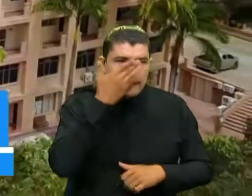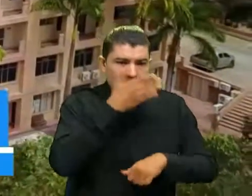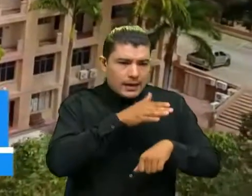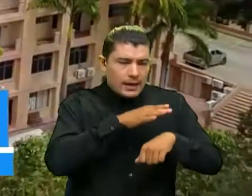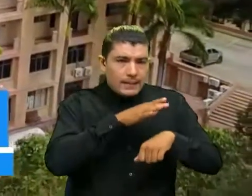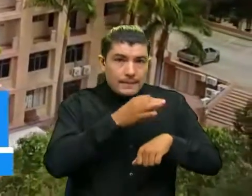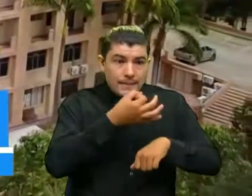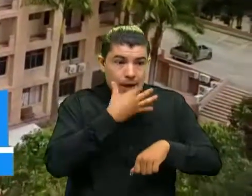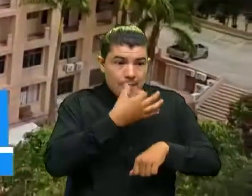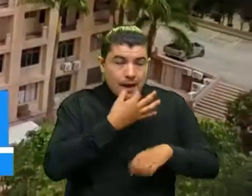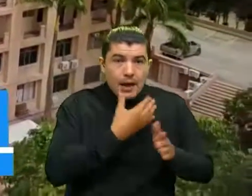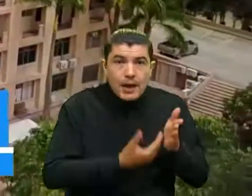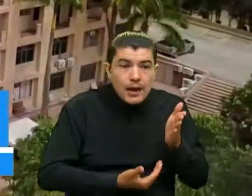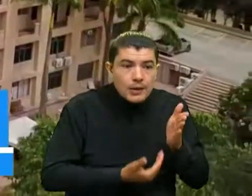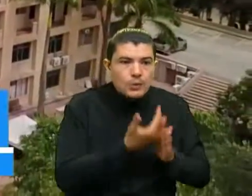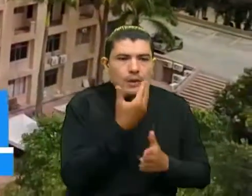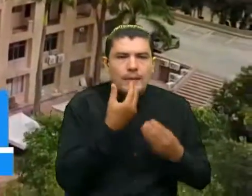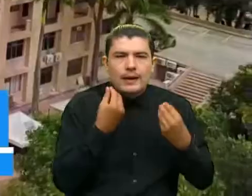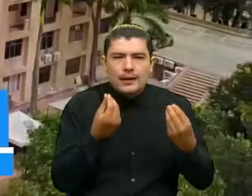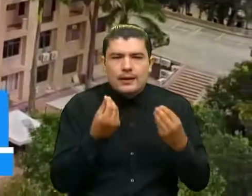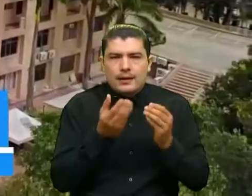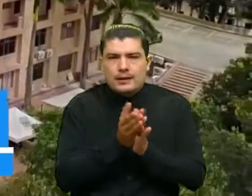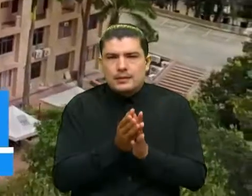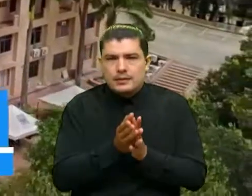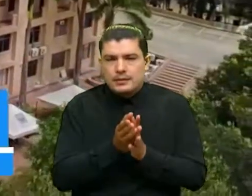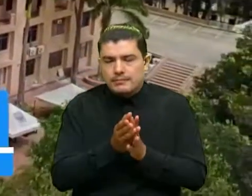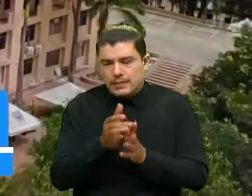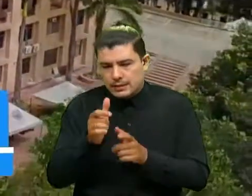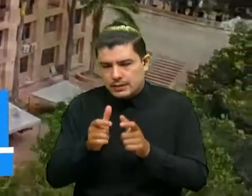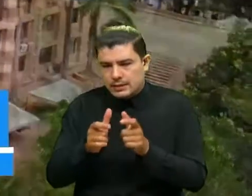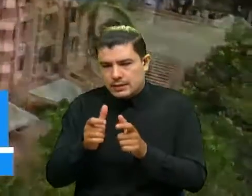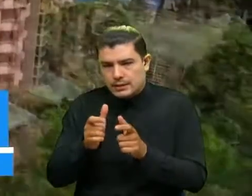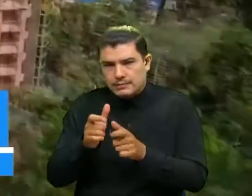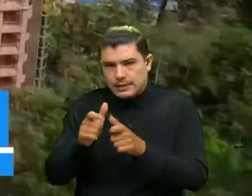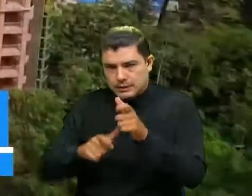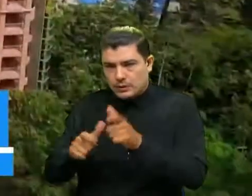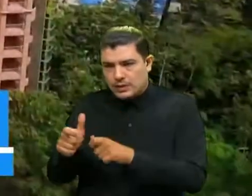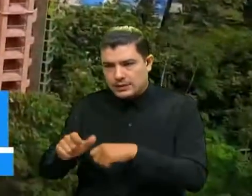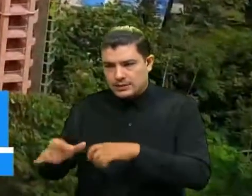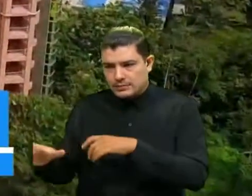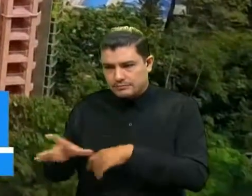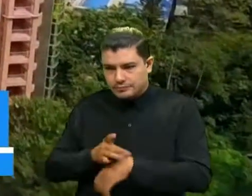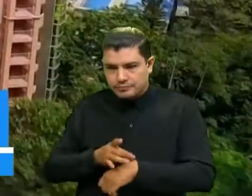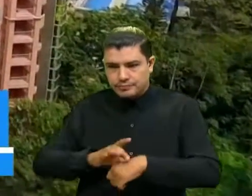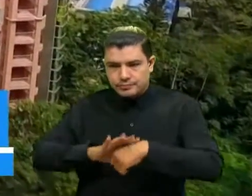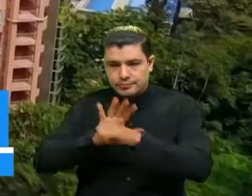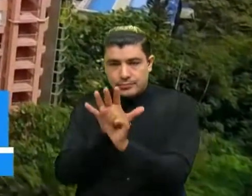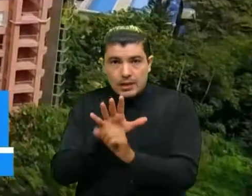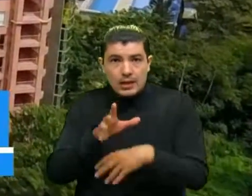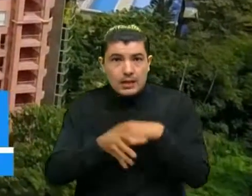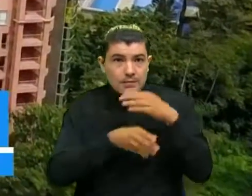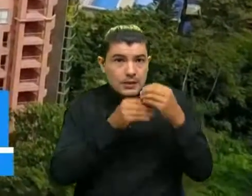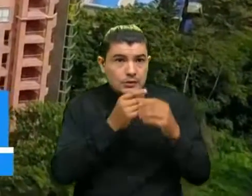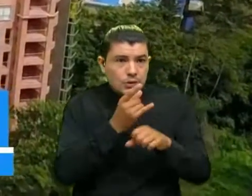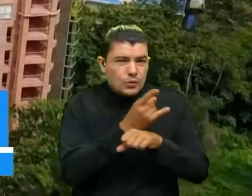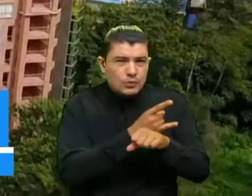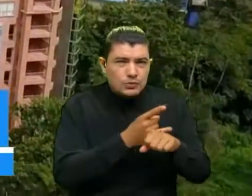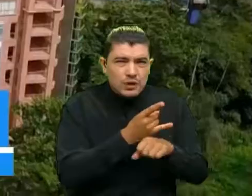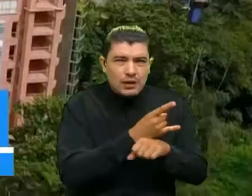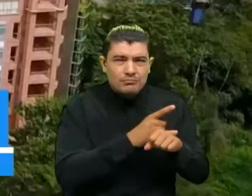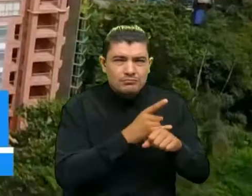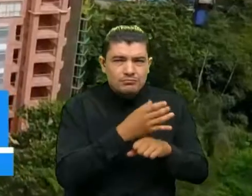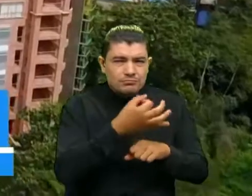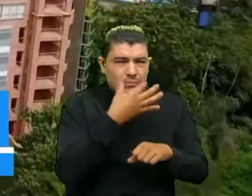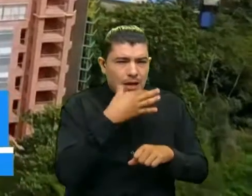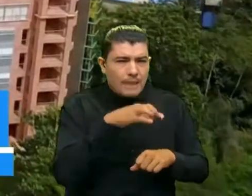para el manejo de los pacientes ya infectados con COVID es decir la utilización de antiplaquetarios anticoagulantes